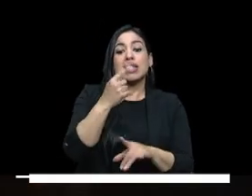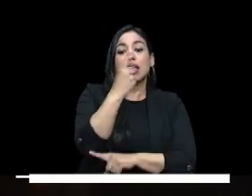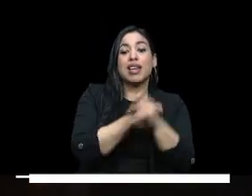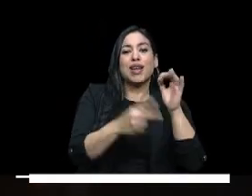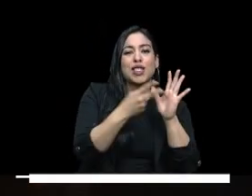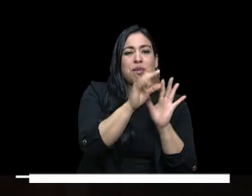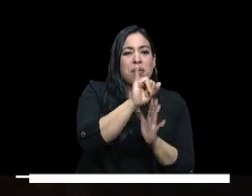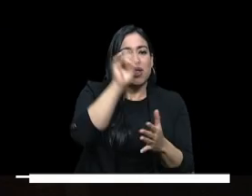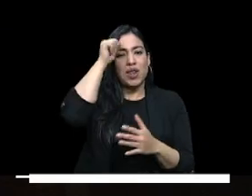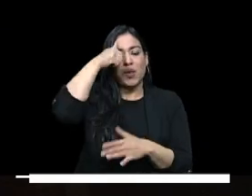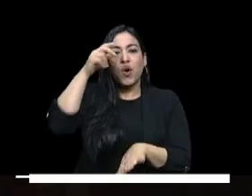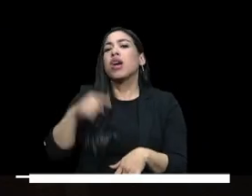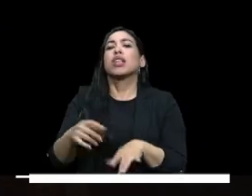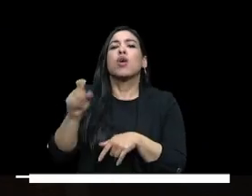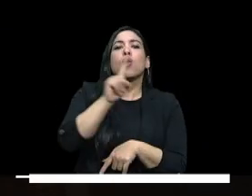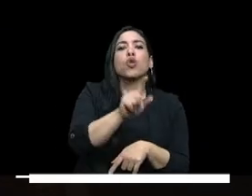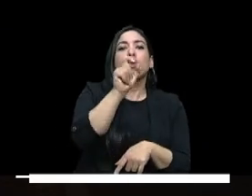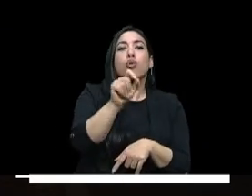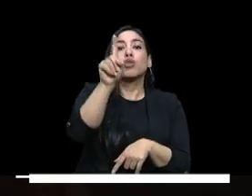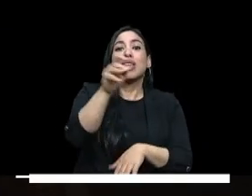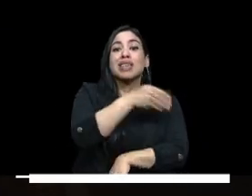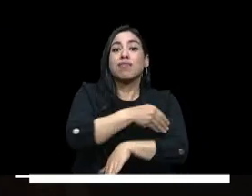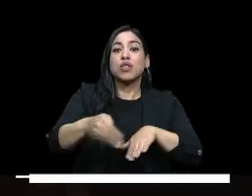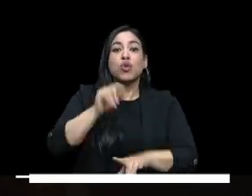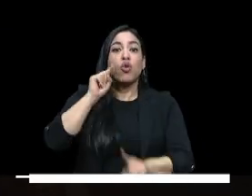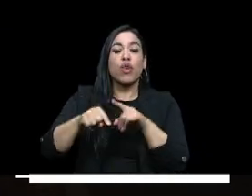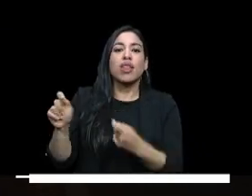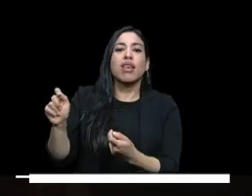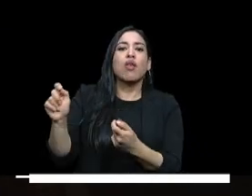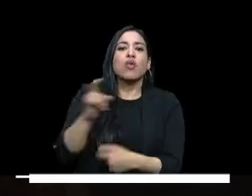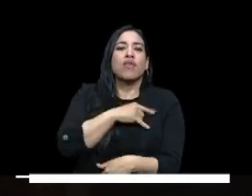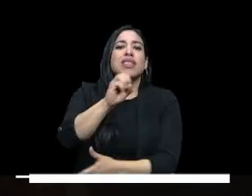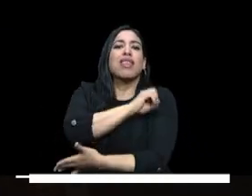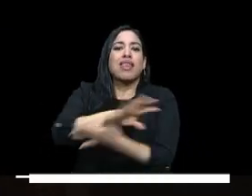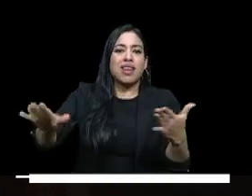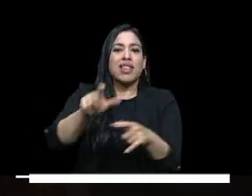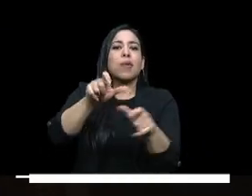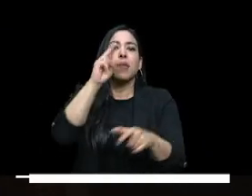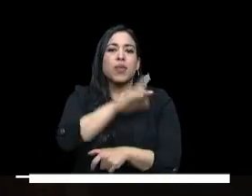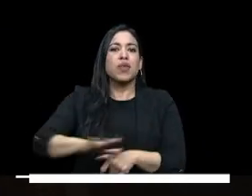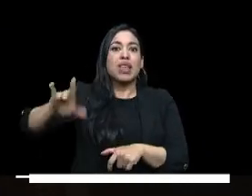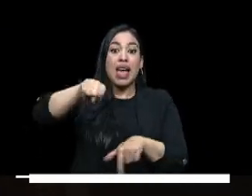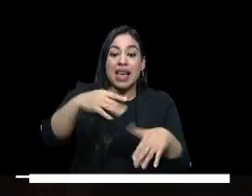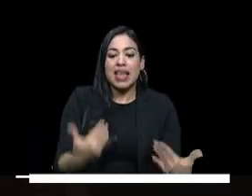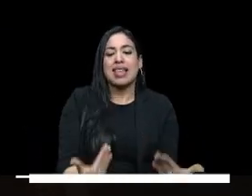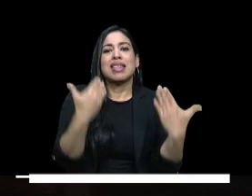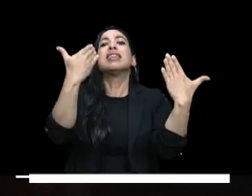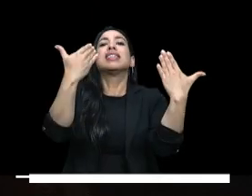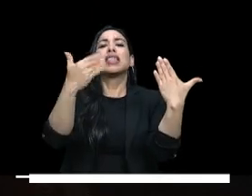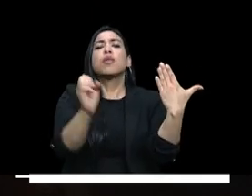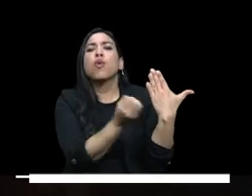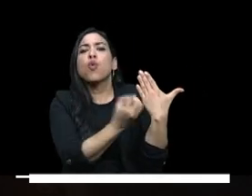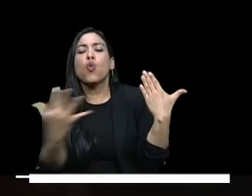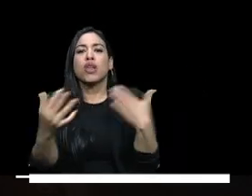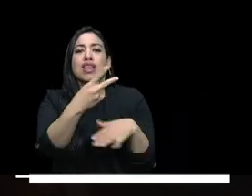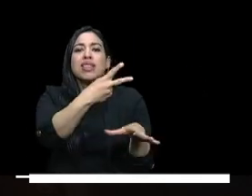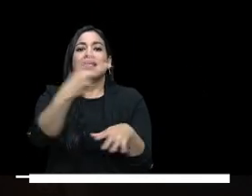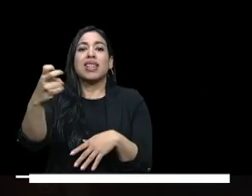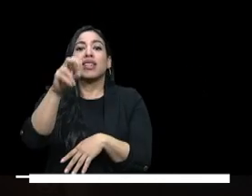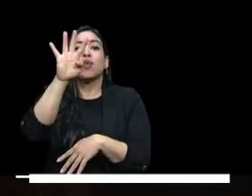como les mencionaba asignamos 1.6 billones para la política de gratuidad en educación superior y esto nos ha permitido beneficiar a más de